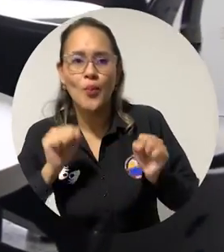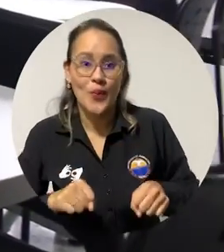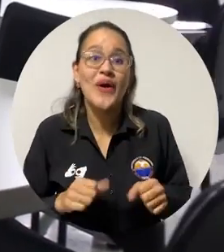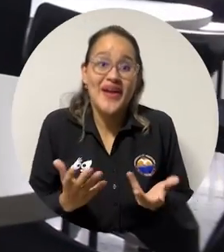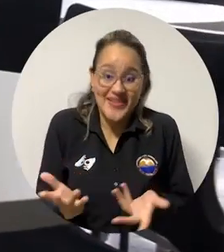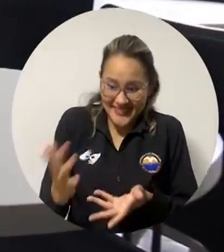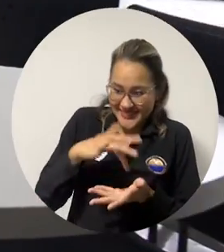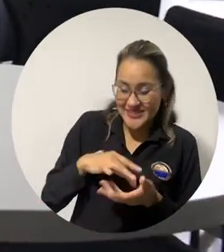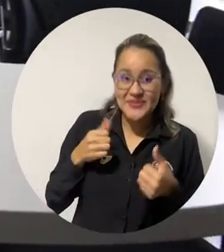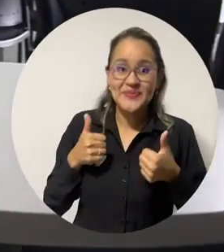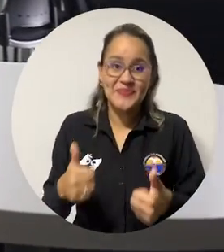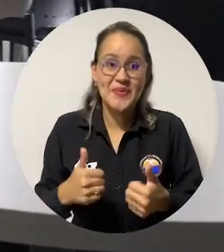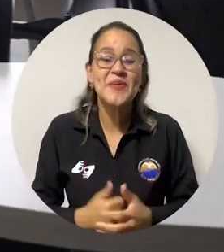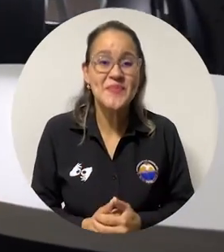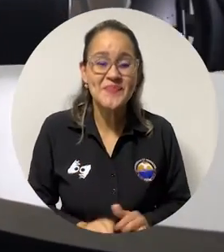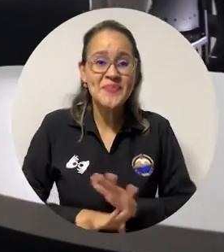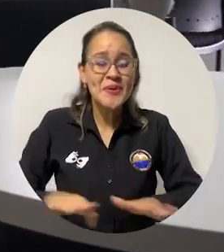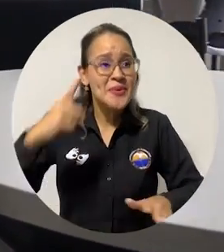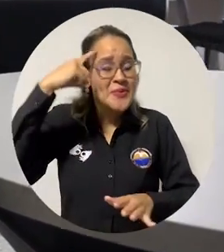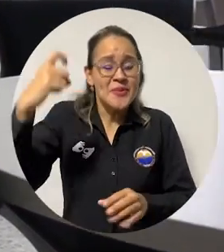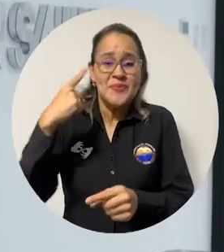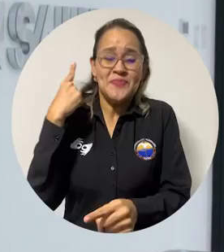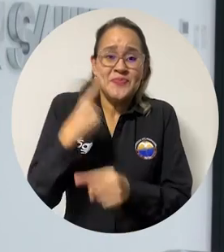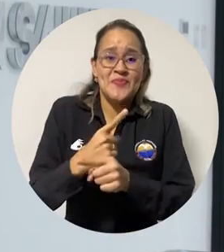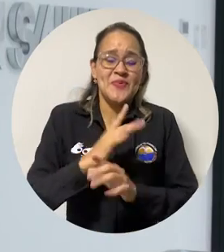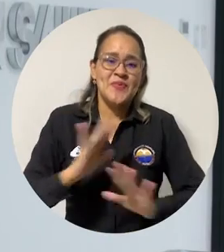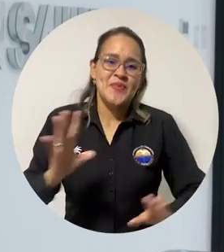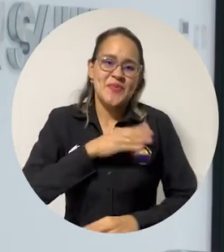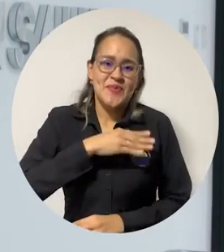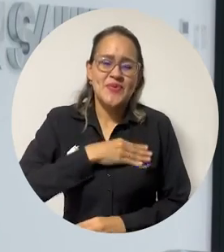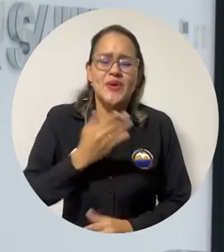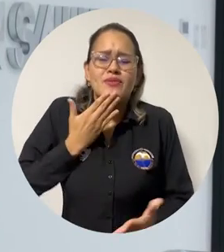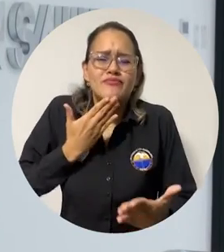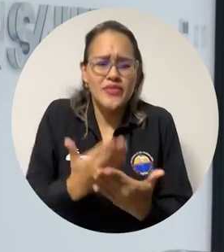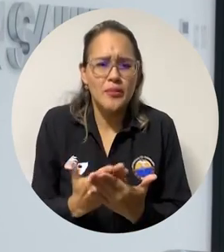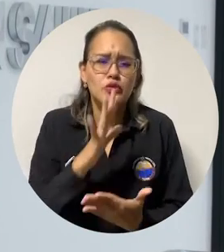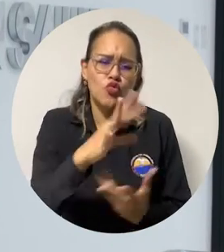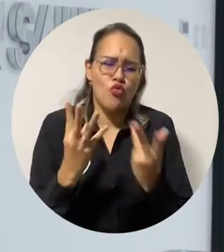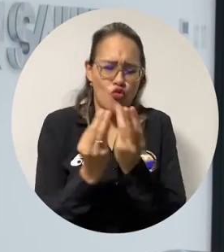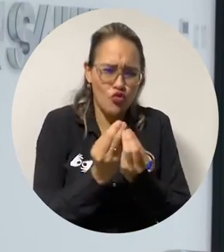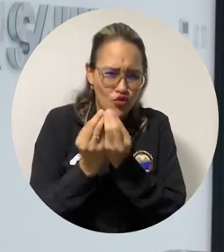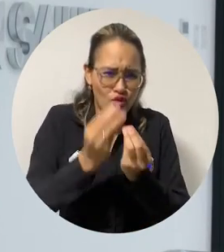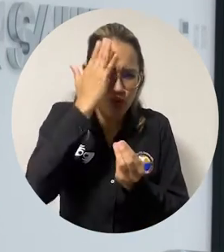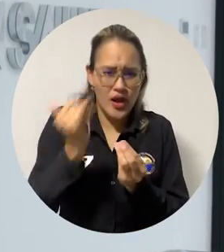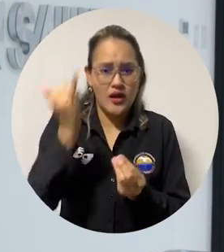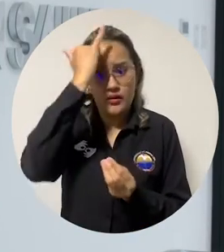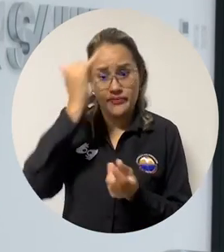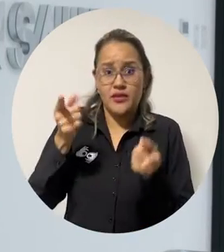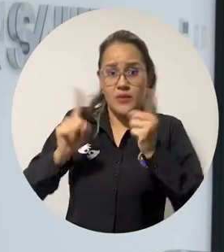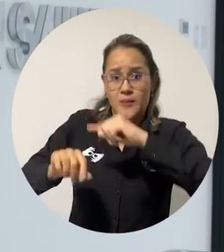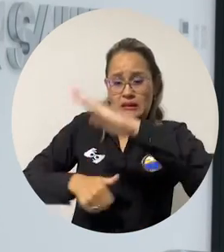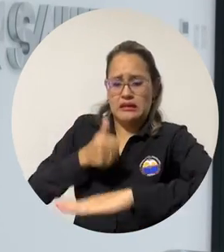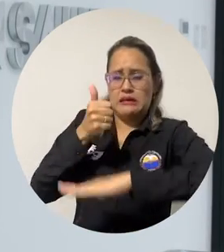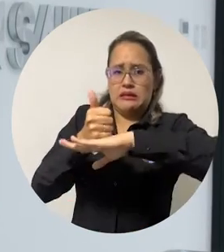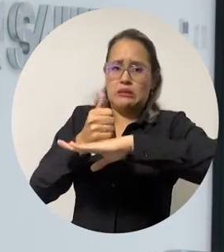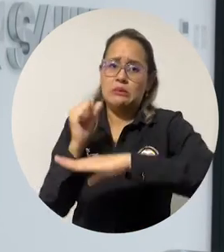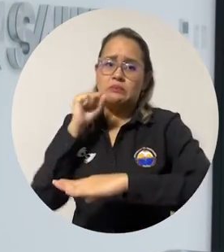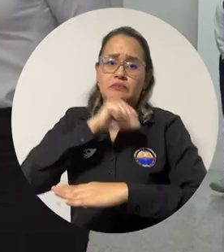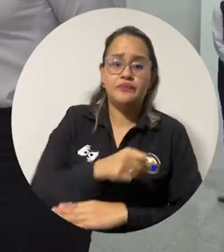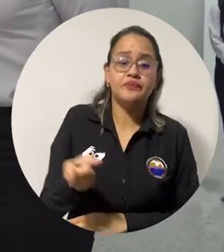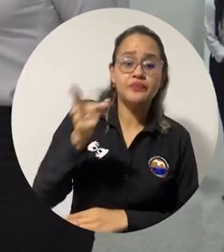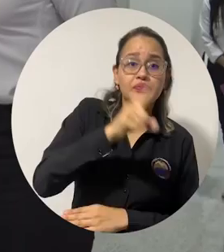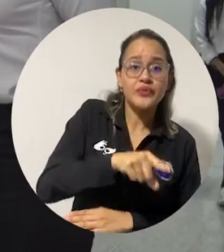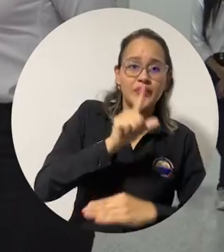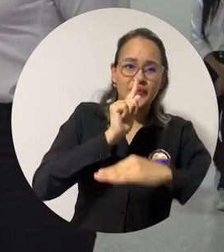sueño hecho realidad y queremos darle gracias a todo el equipo del Consejo Académico, a nuestro señor rector,